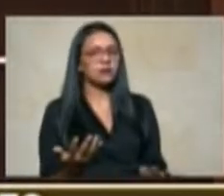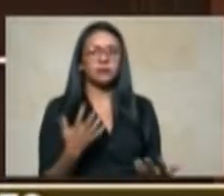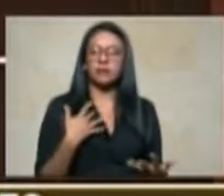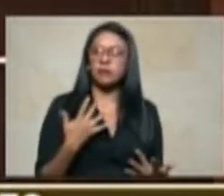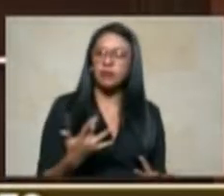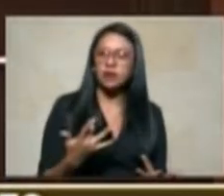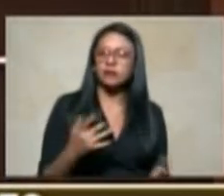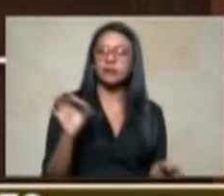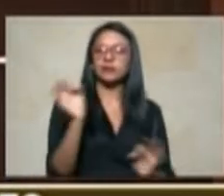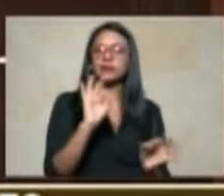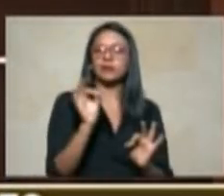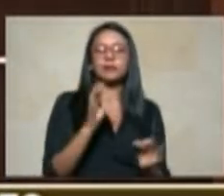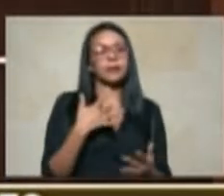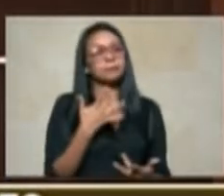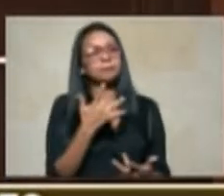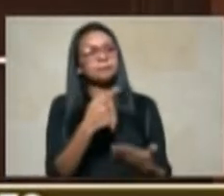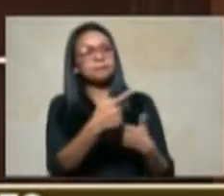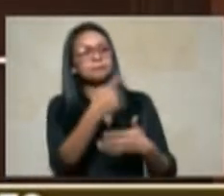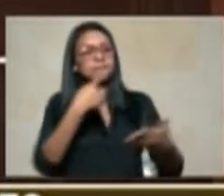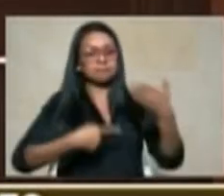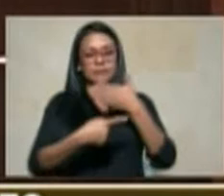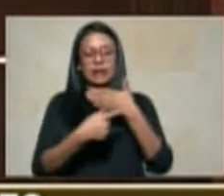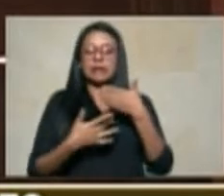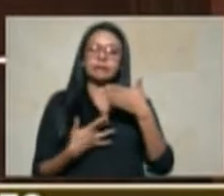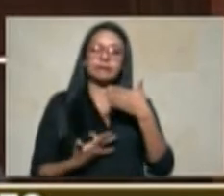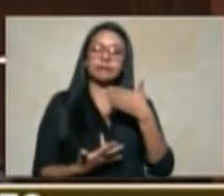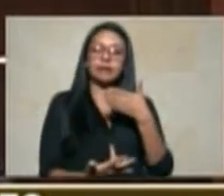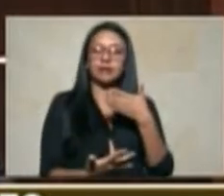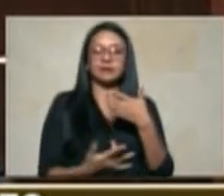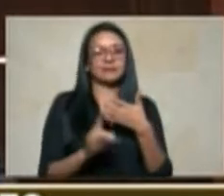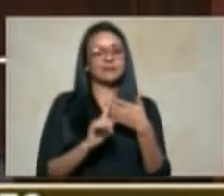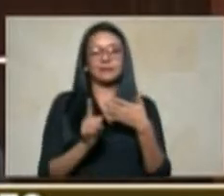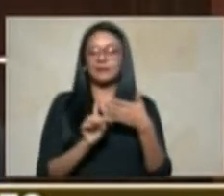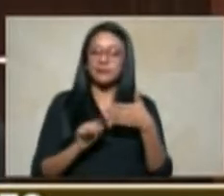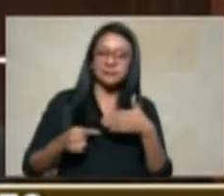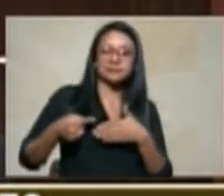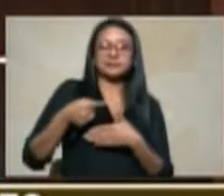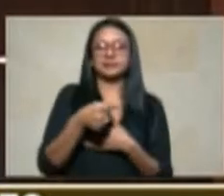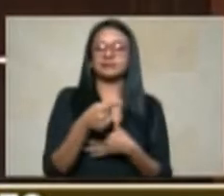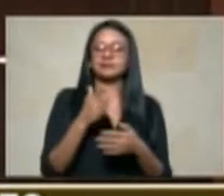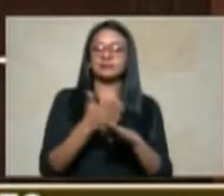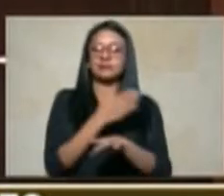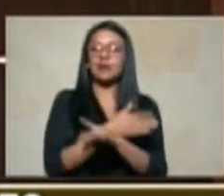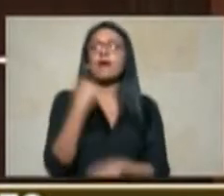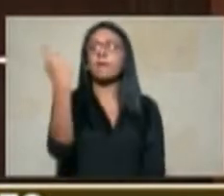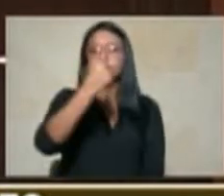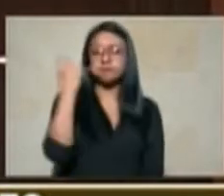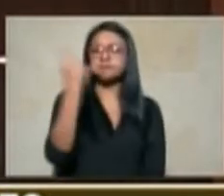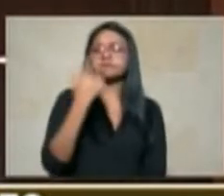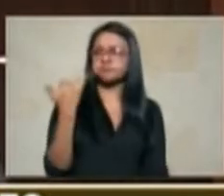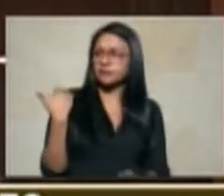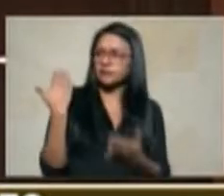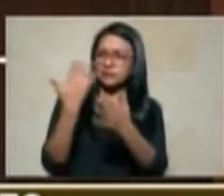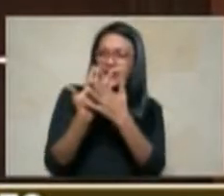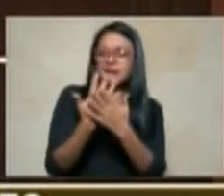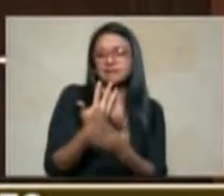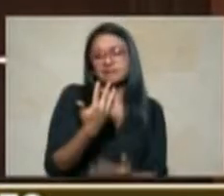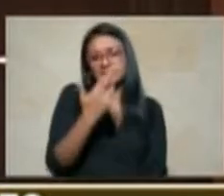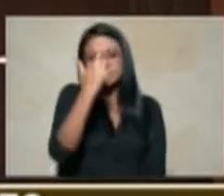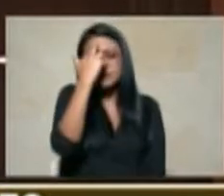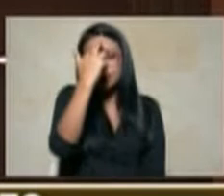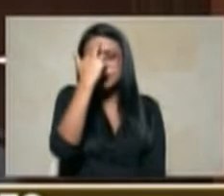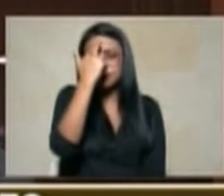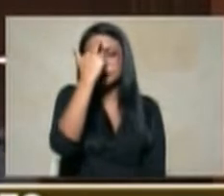porque lo que se está haciendo cada vez con mayor frecuencia y ahora con mayor razón en razón del instrumento mencionado